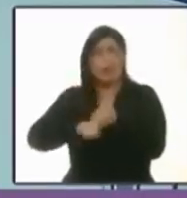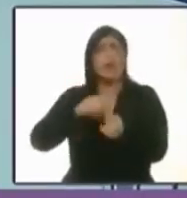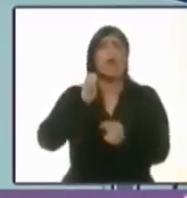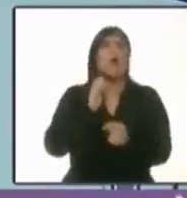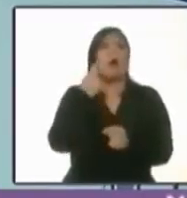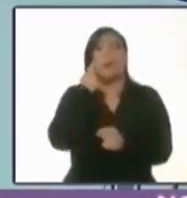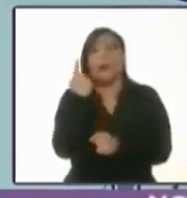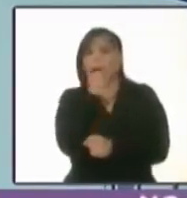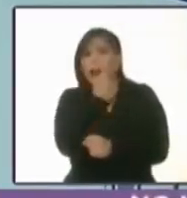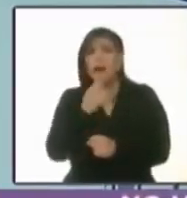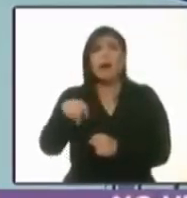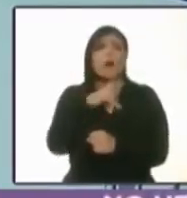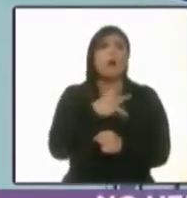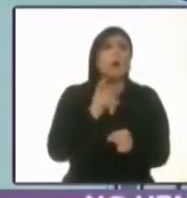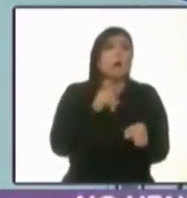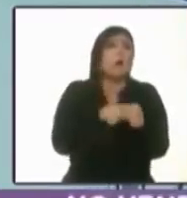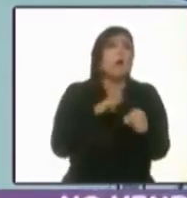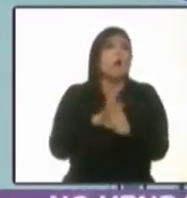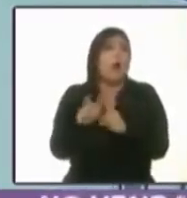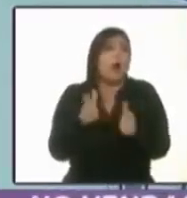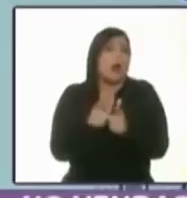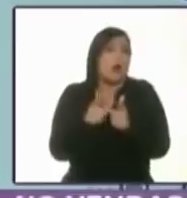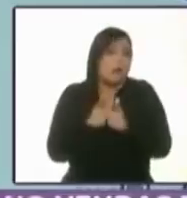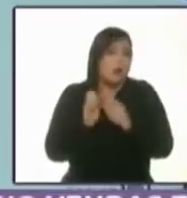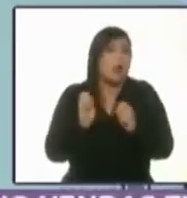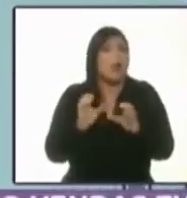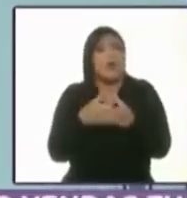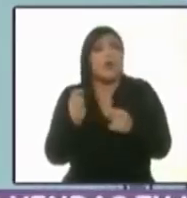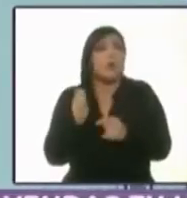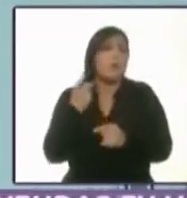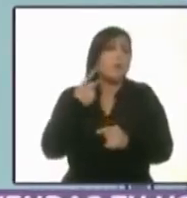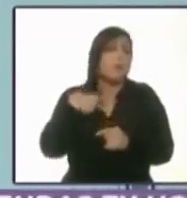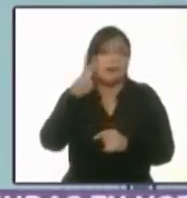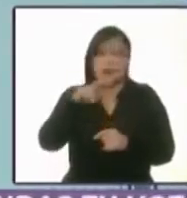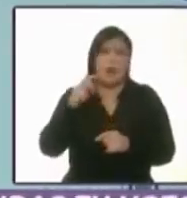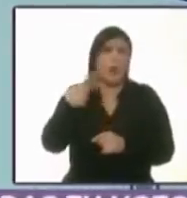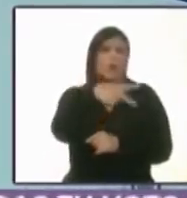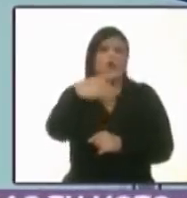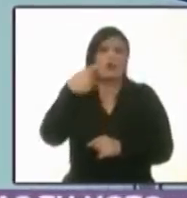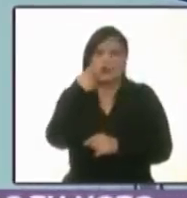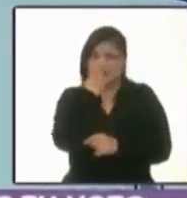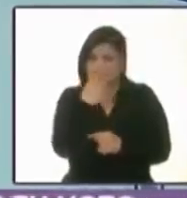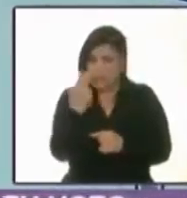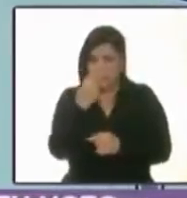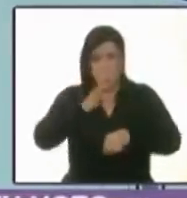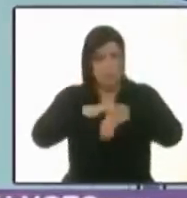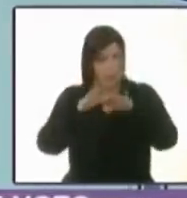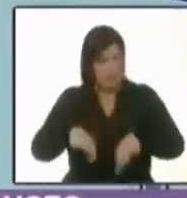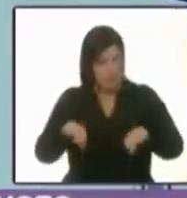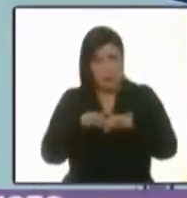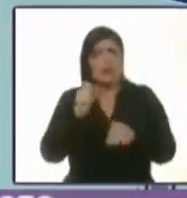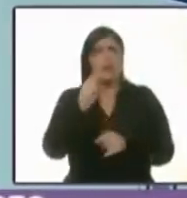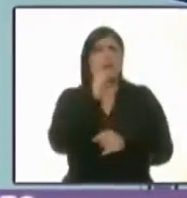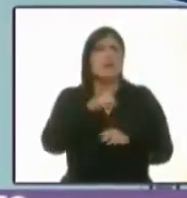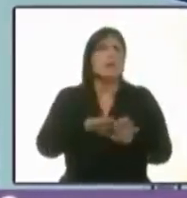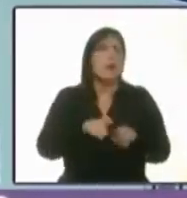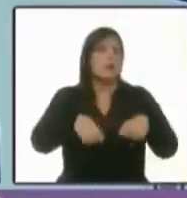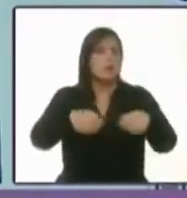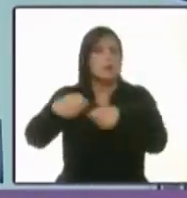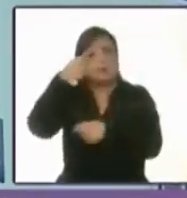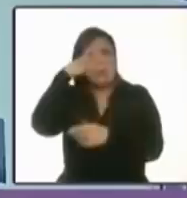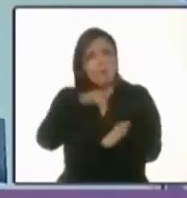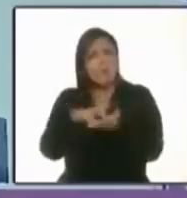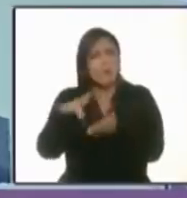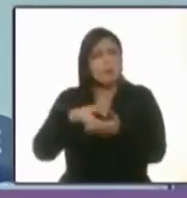afiliación política o partidista, sino en base a sus necesidades. Segundo, vamos a hacer y crear incentivos para aquellos